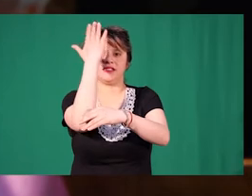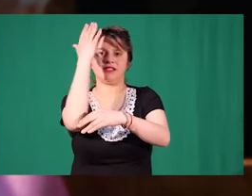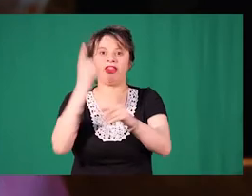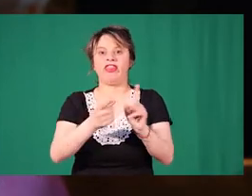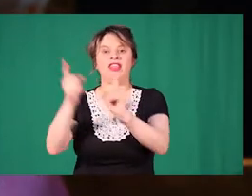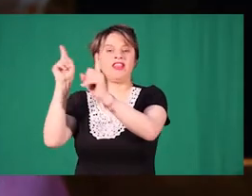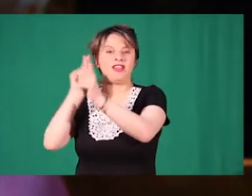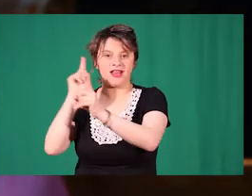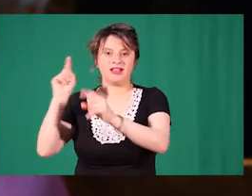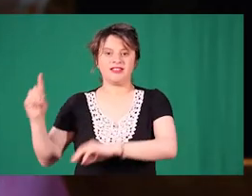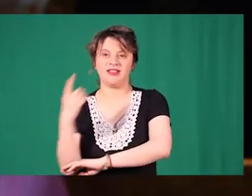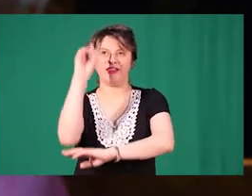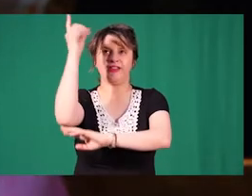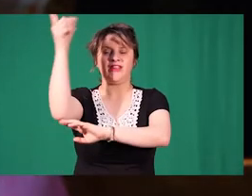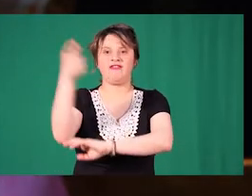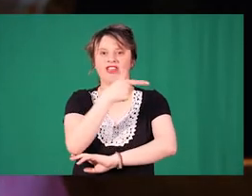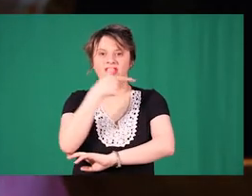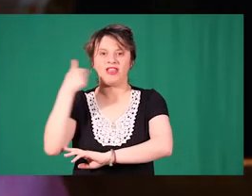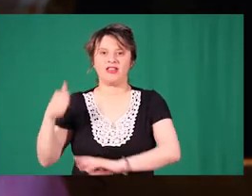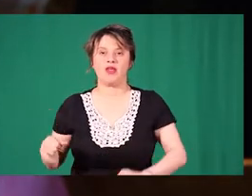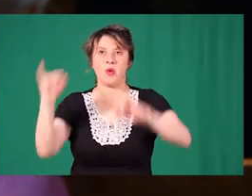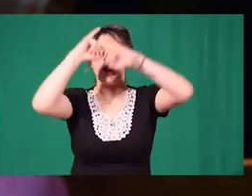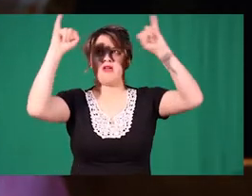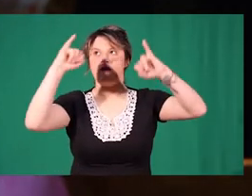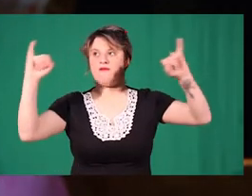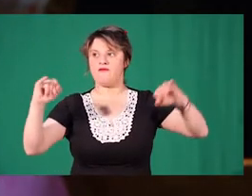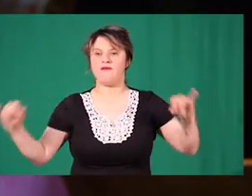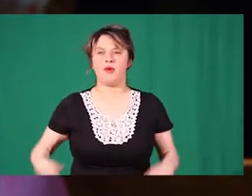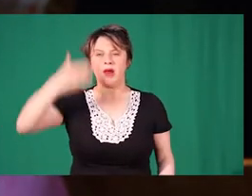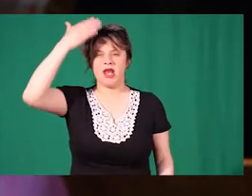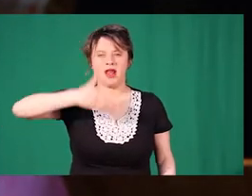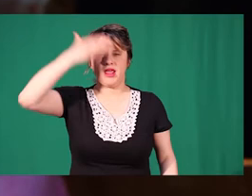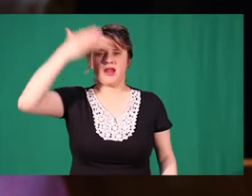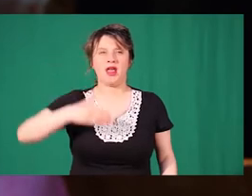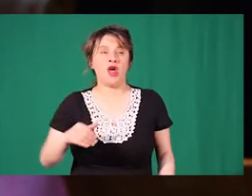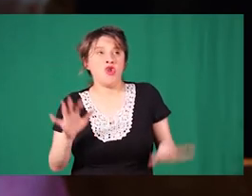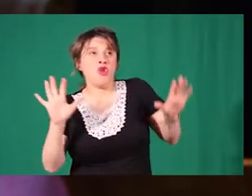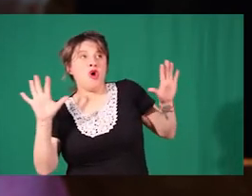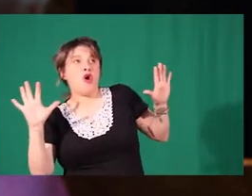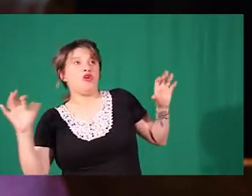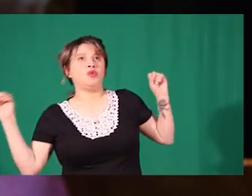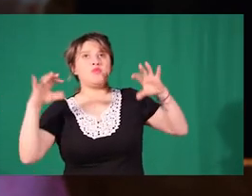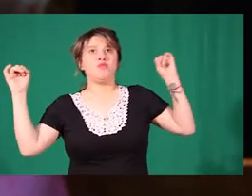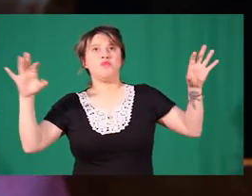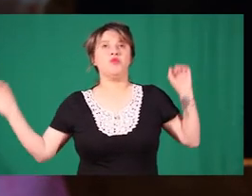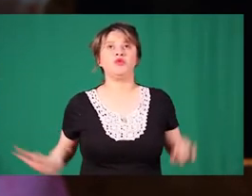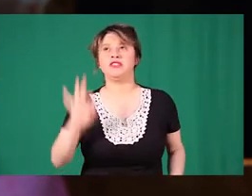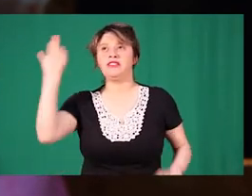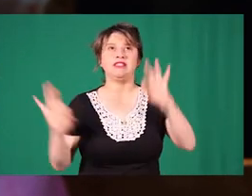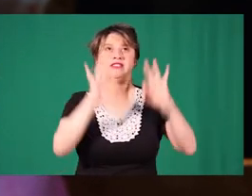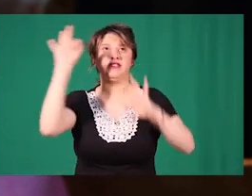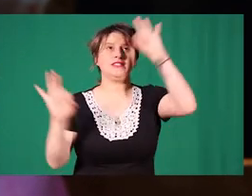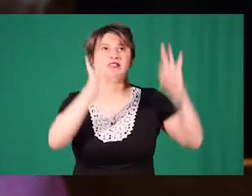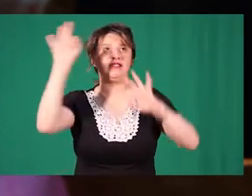Una gigante silueta negra ¡Oh no! ¡Son muchas abejitas! El